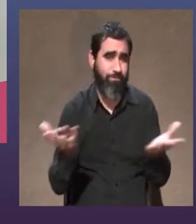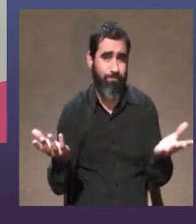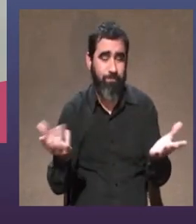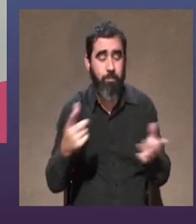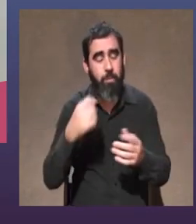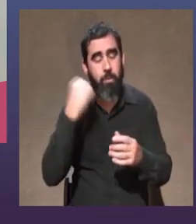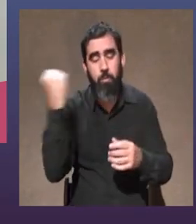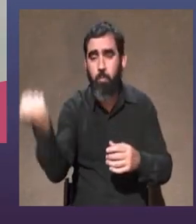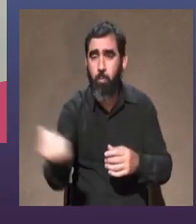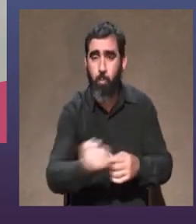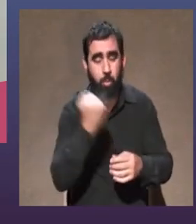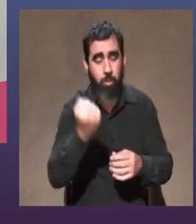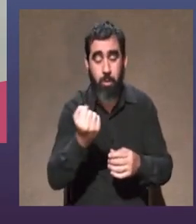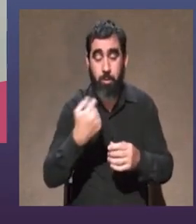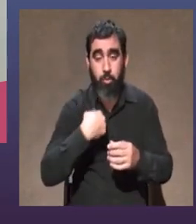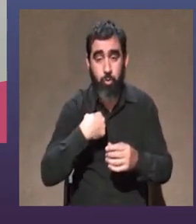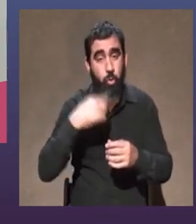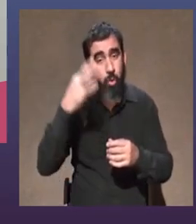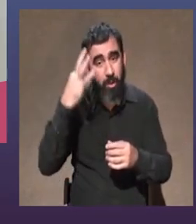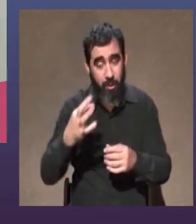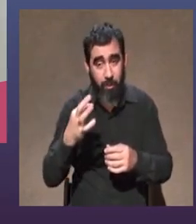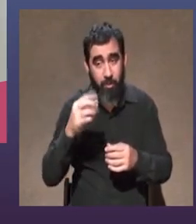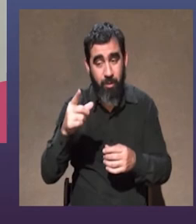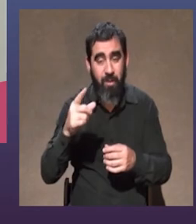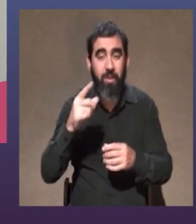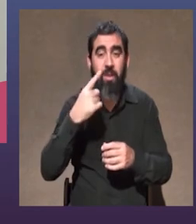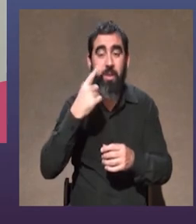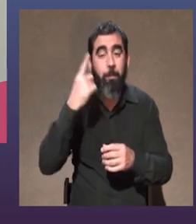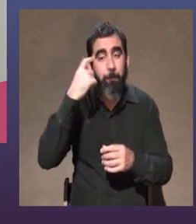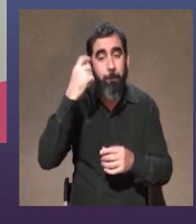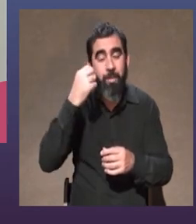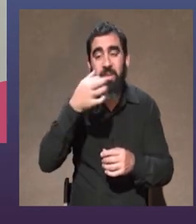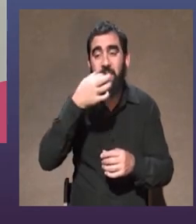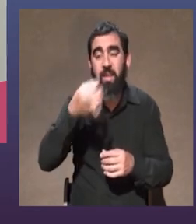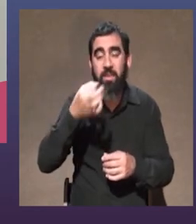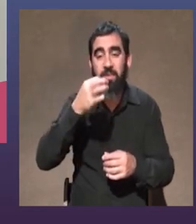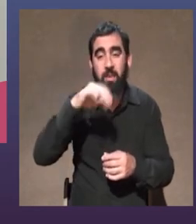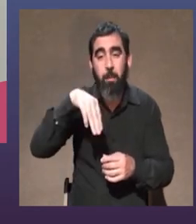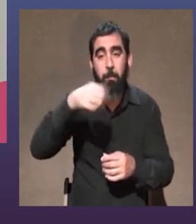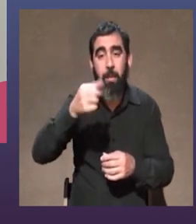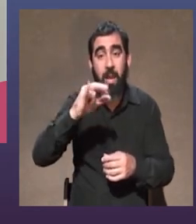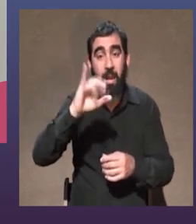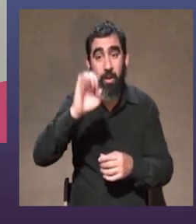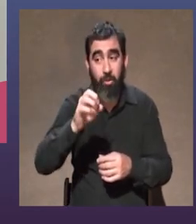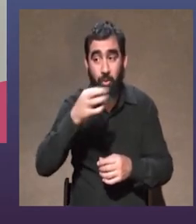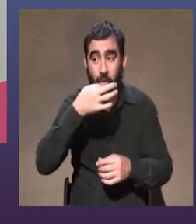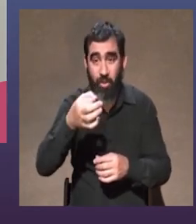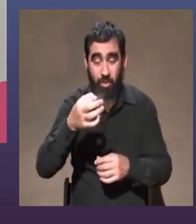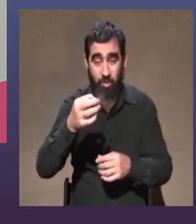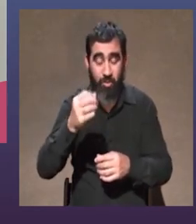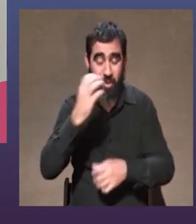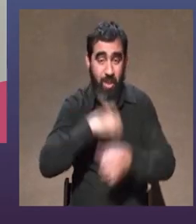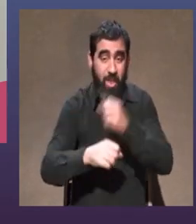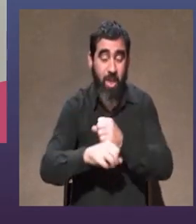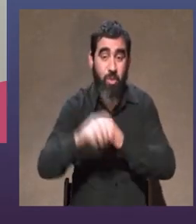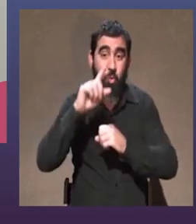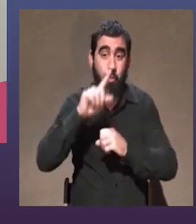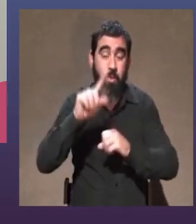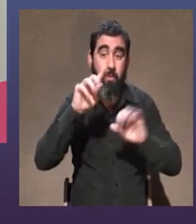es muy importante Mario hablaba de su experiencia en el en el 96 con Trepliacob